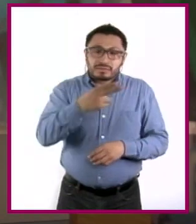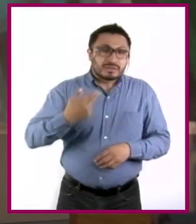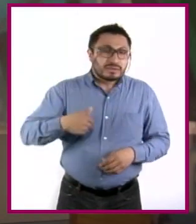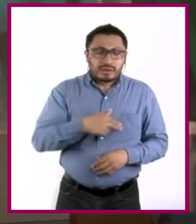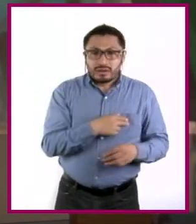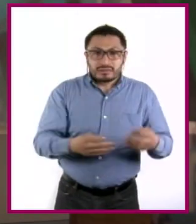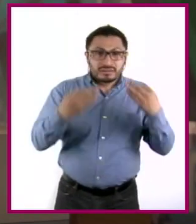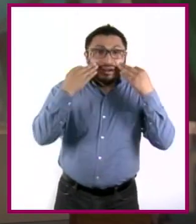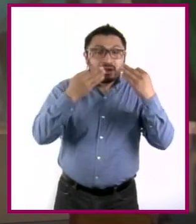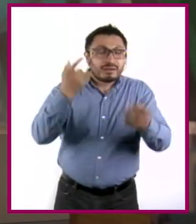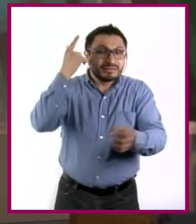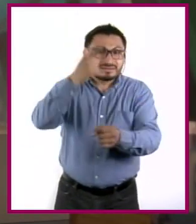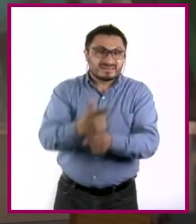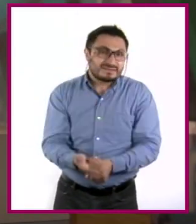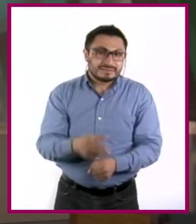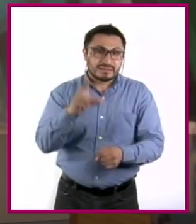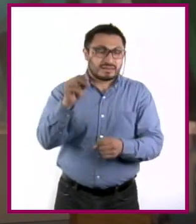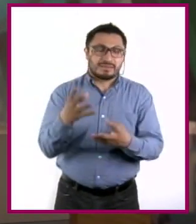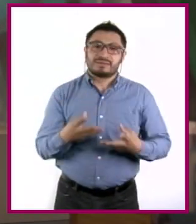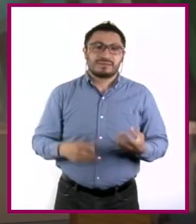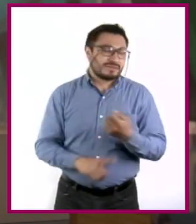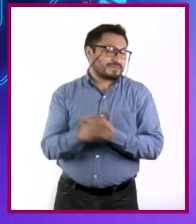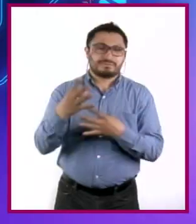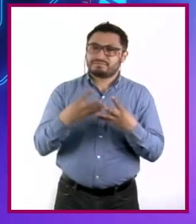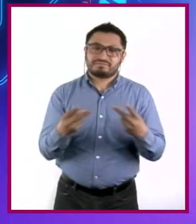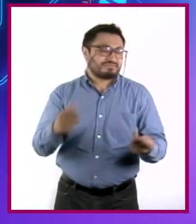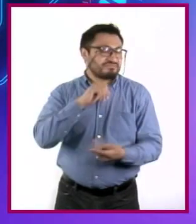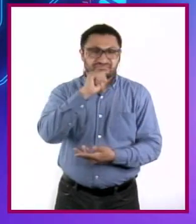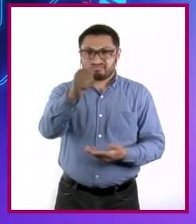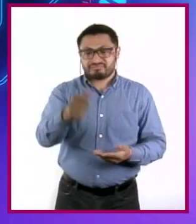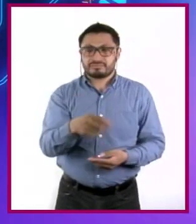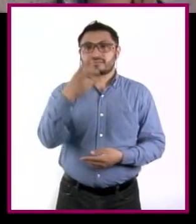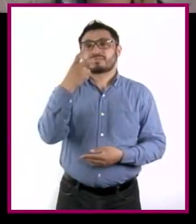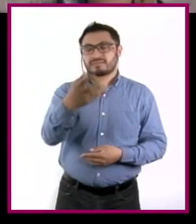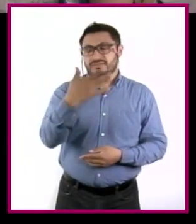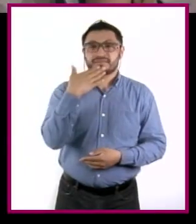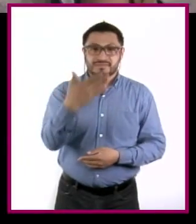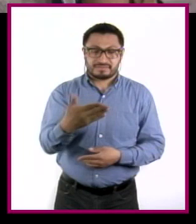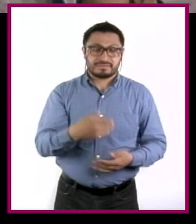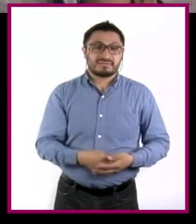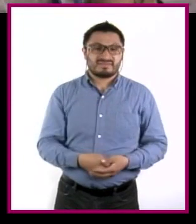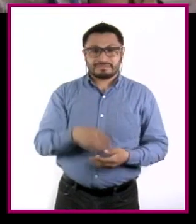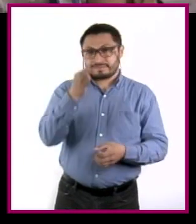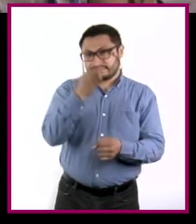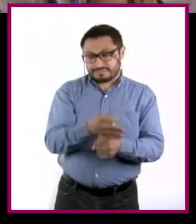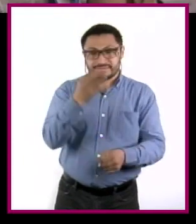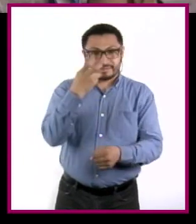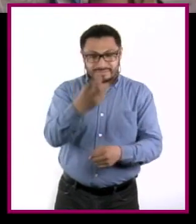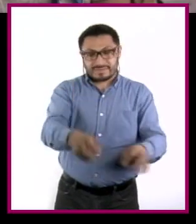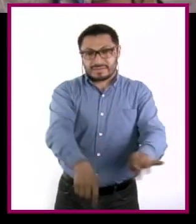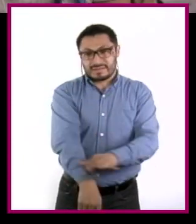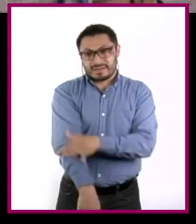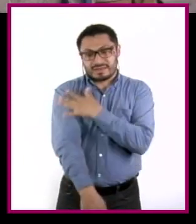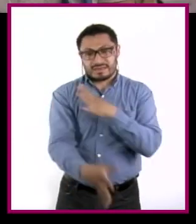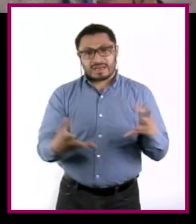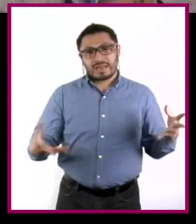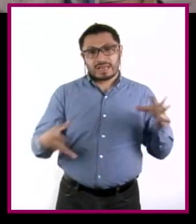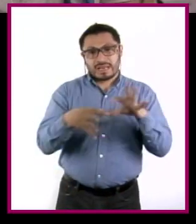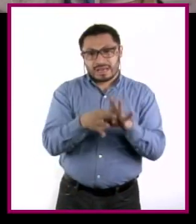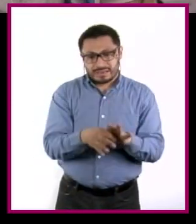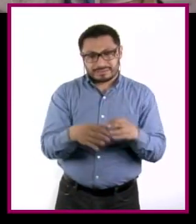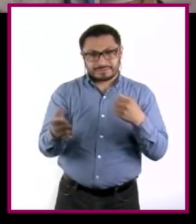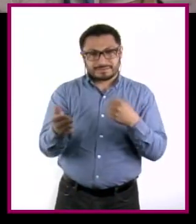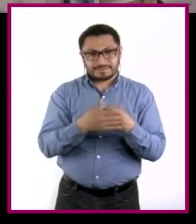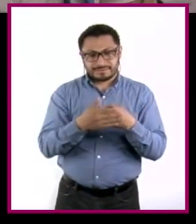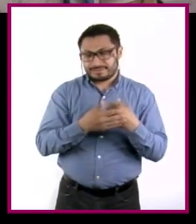cuenta de que realmente no resolvemos nada con eso. Correcto, Juanma. Y estas emociones se relacionan mucho con el siguiente